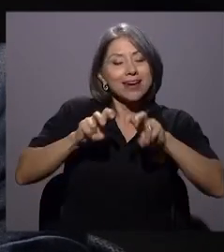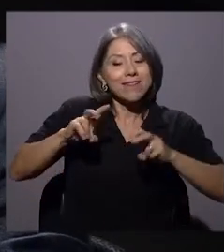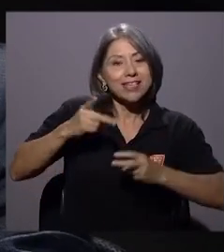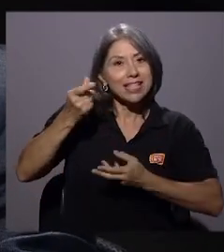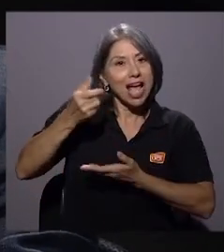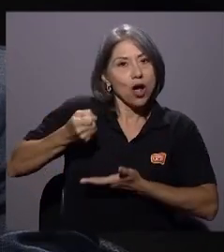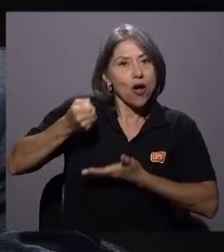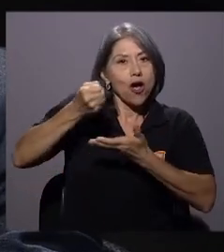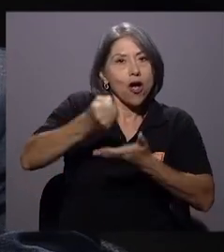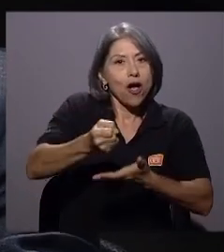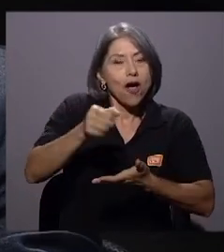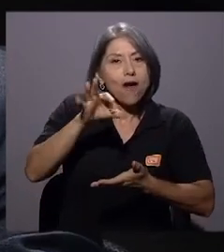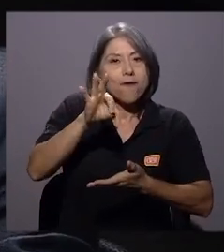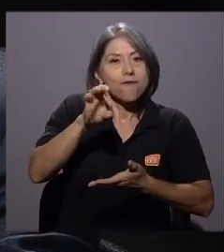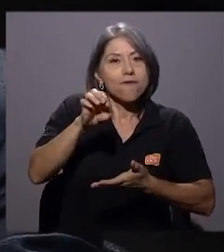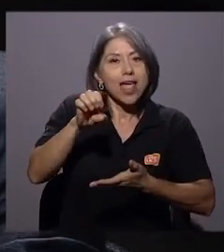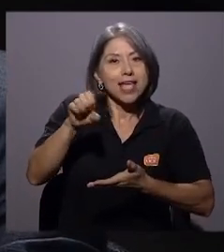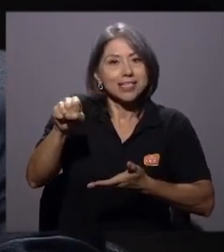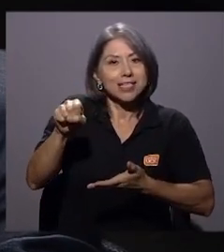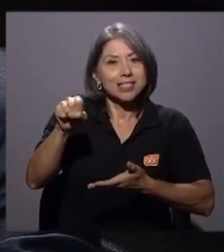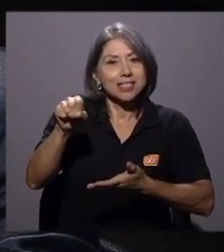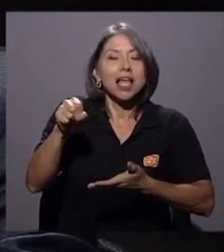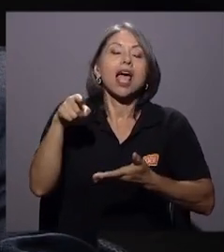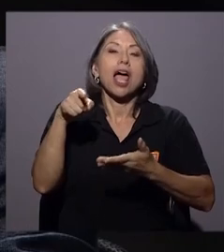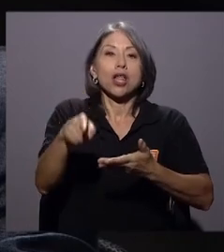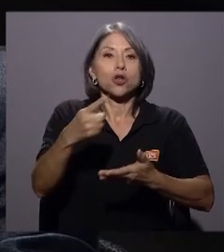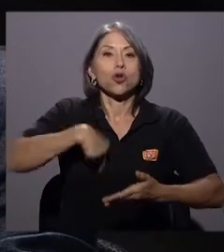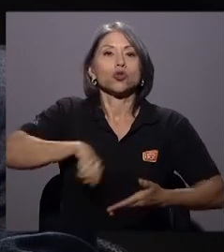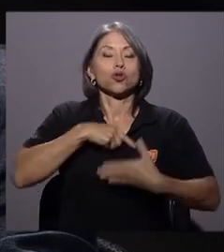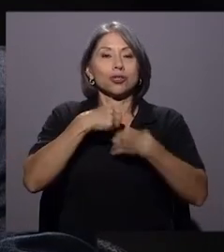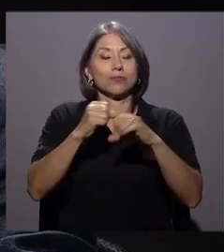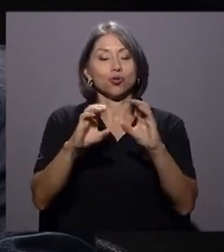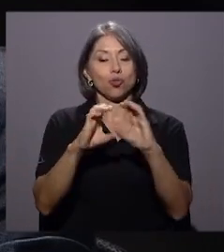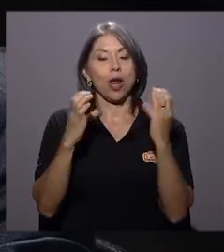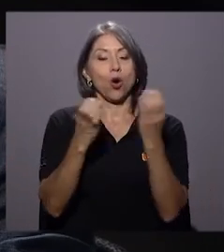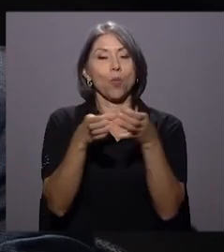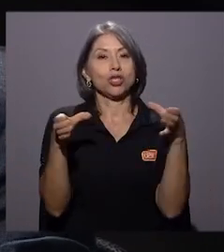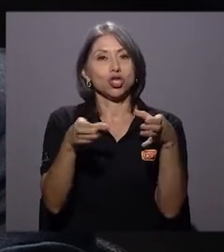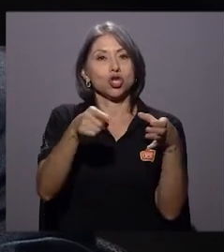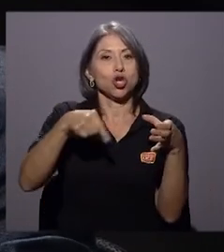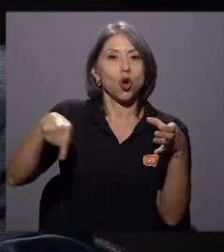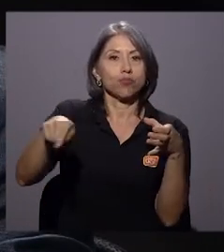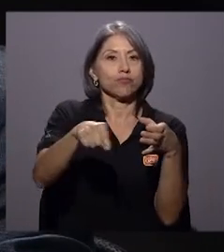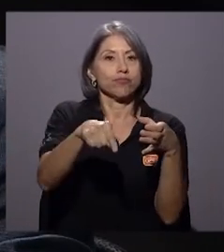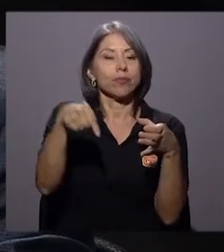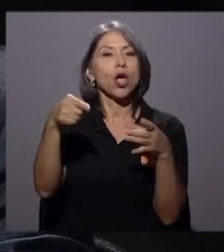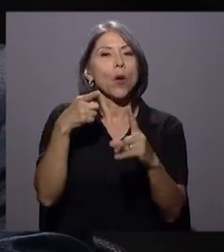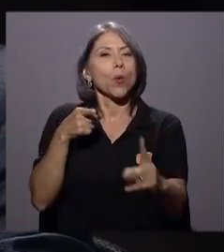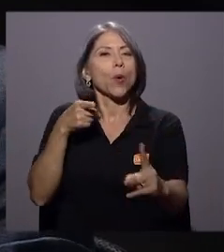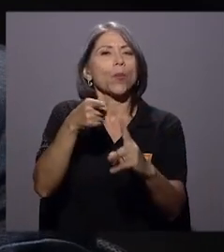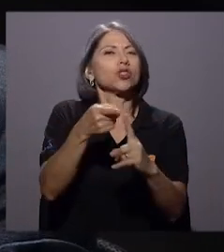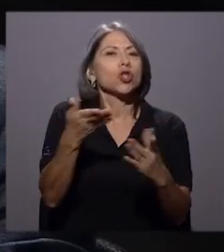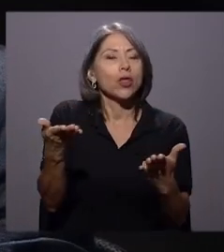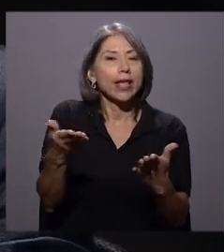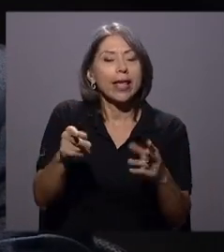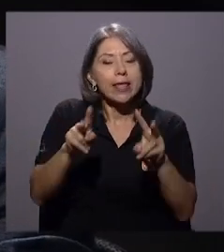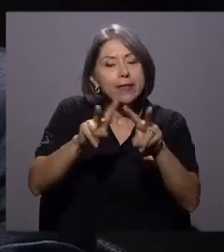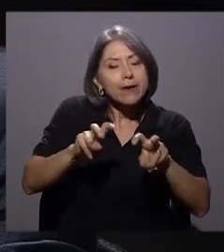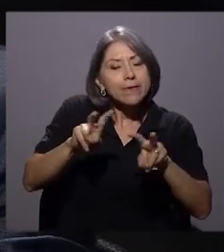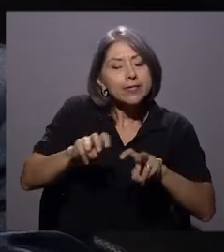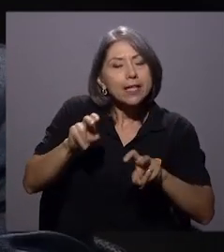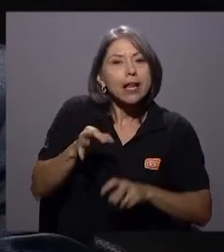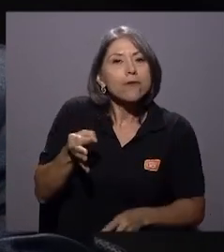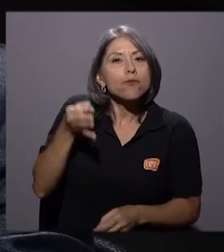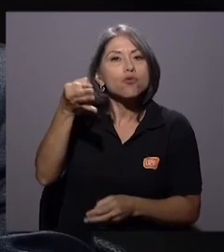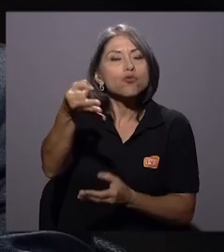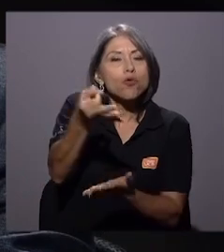en la Asamblea Legislativa. Conformamos una comisión, instalamos una comisión en la Asamblea con el propósito de revisar el futuro